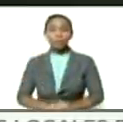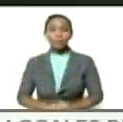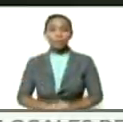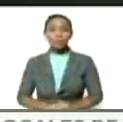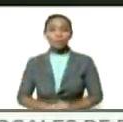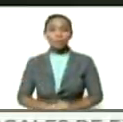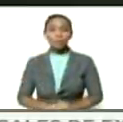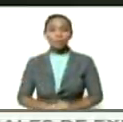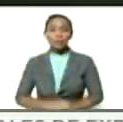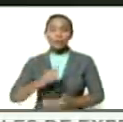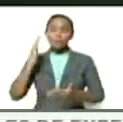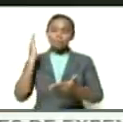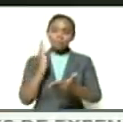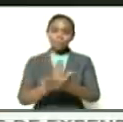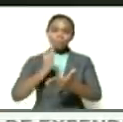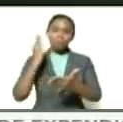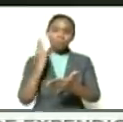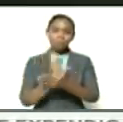siempre